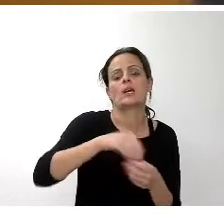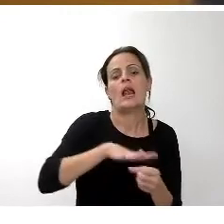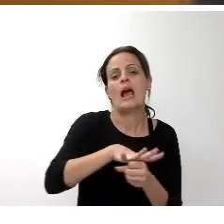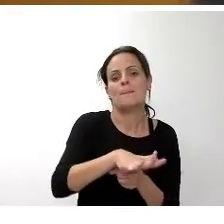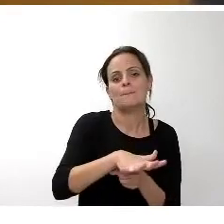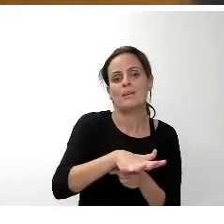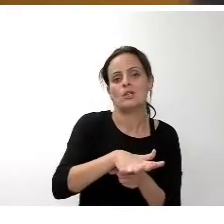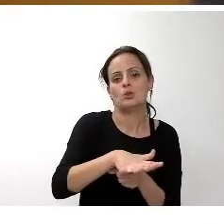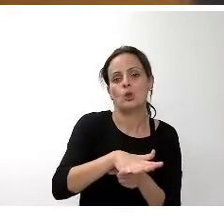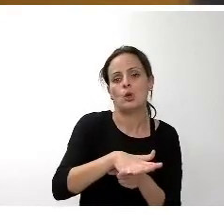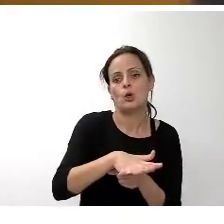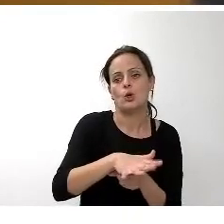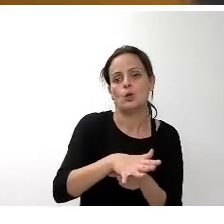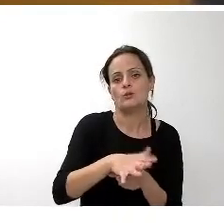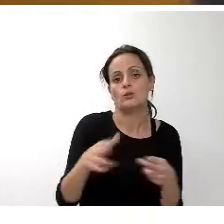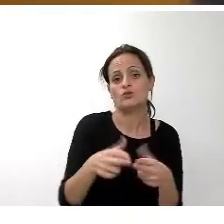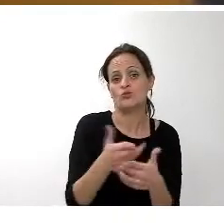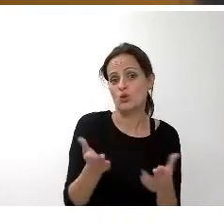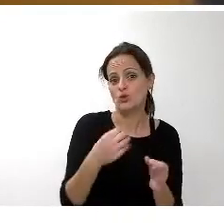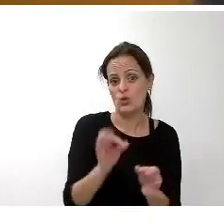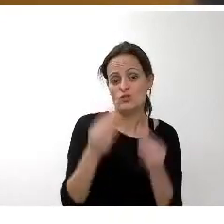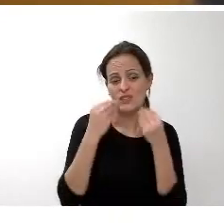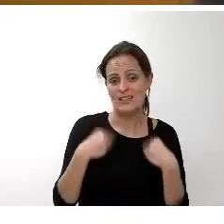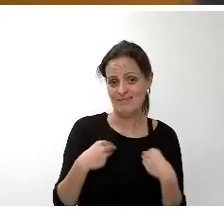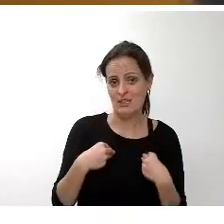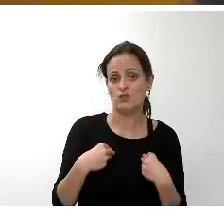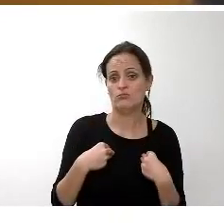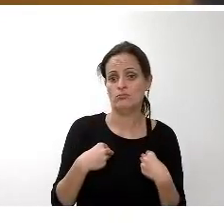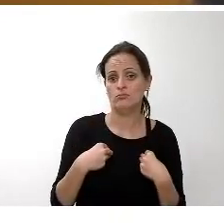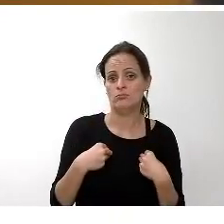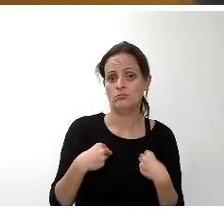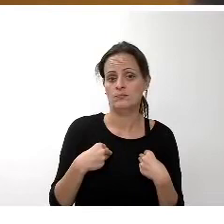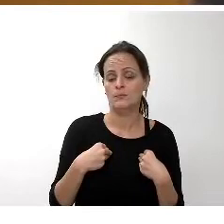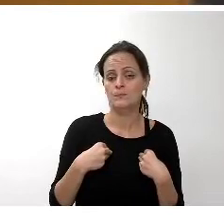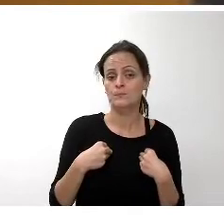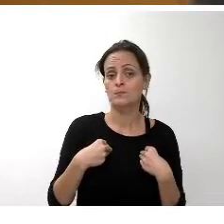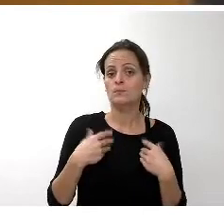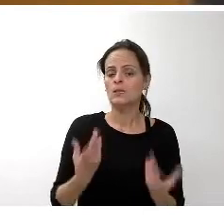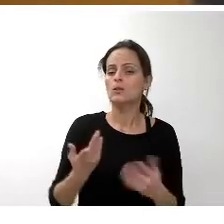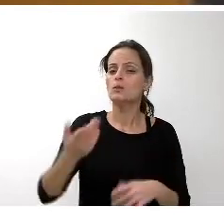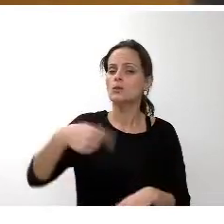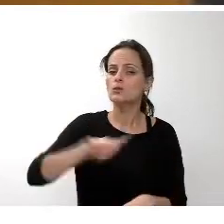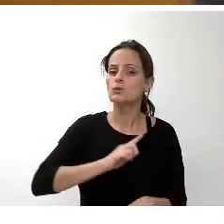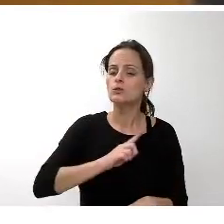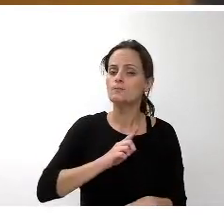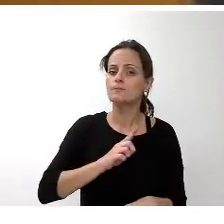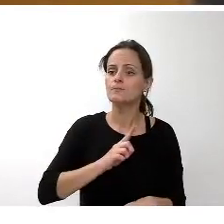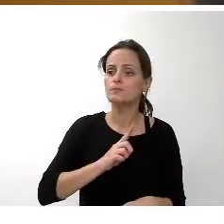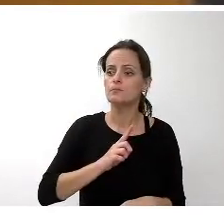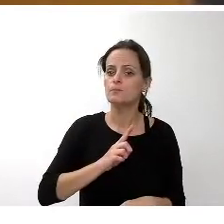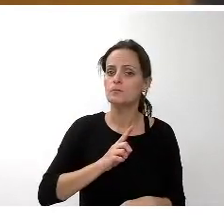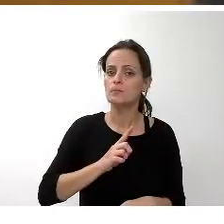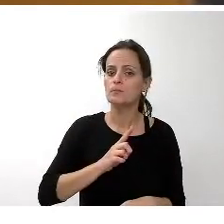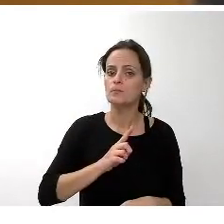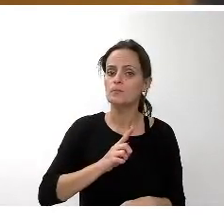cabildo va a iniciarlas en el año 2016 pero sería conveniente el hecho de que se pudiera de alguna